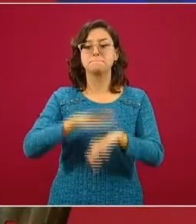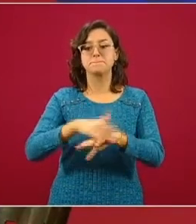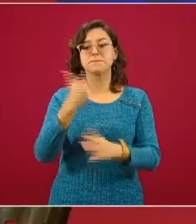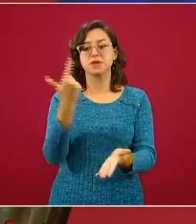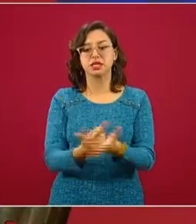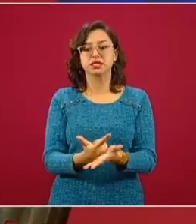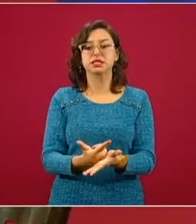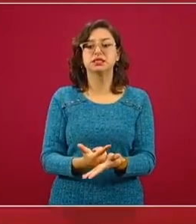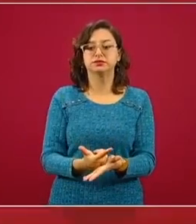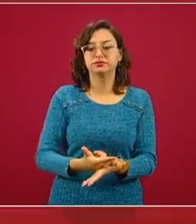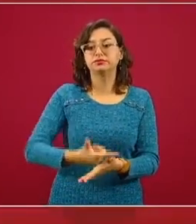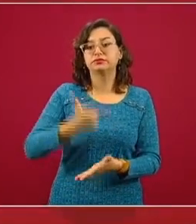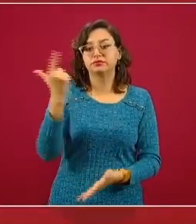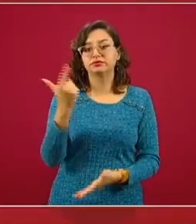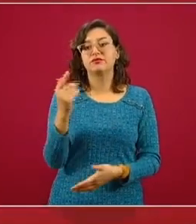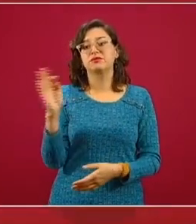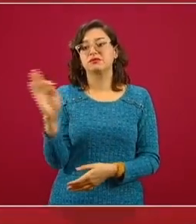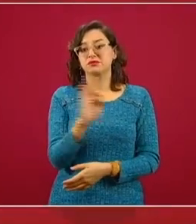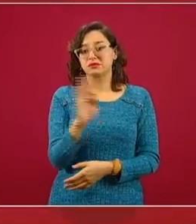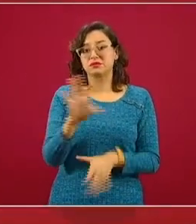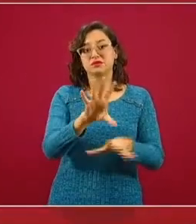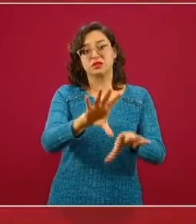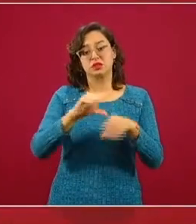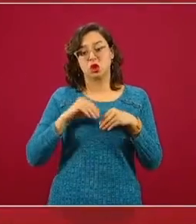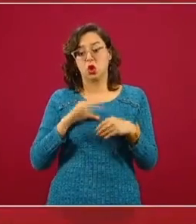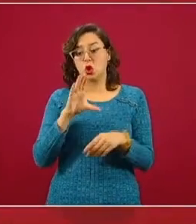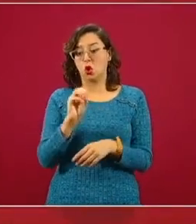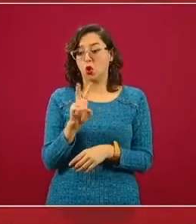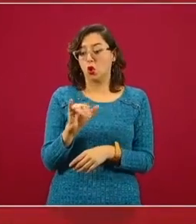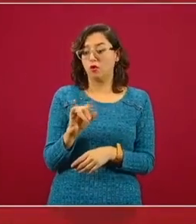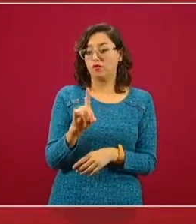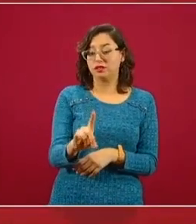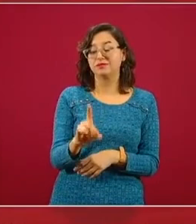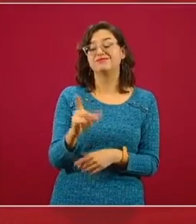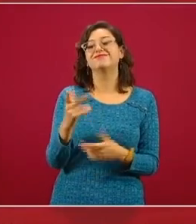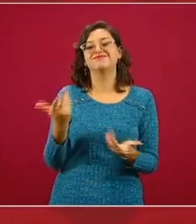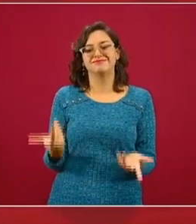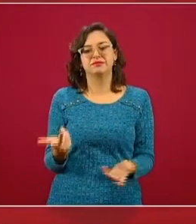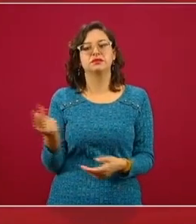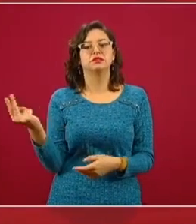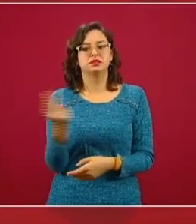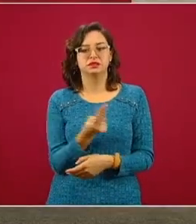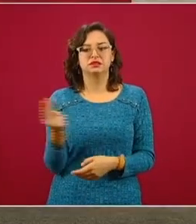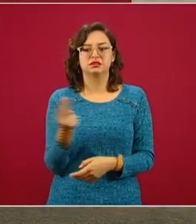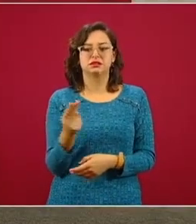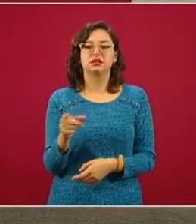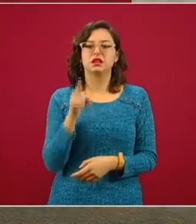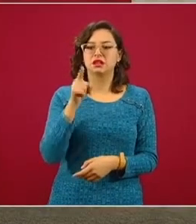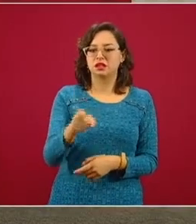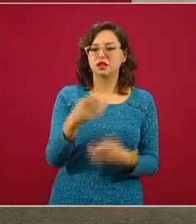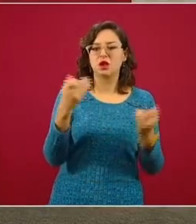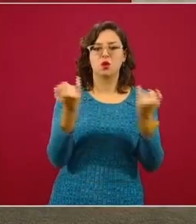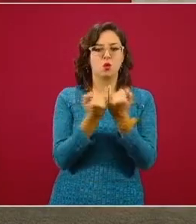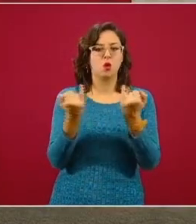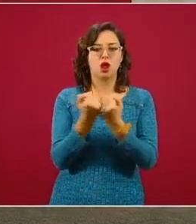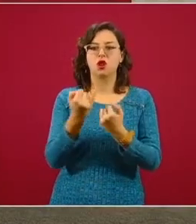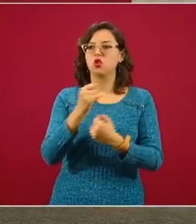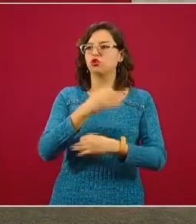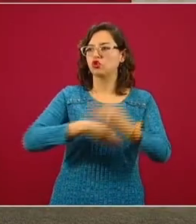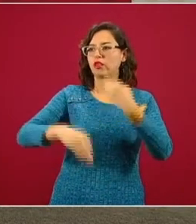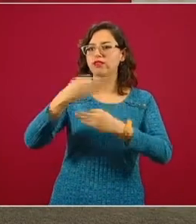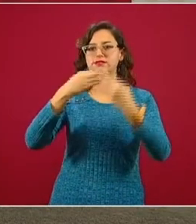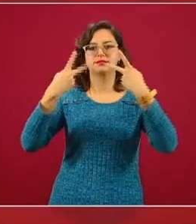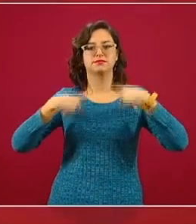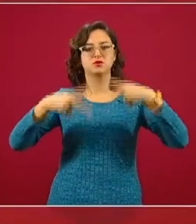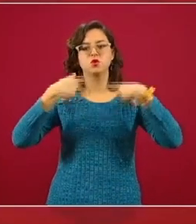complicarse si es que padeciera COVID y necesitamos que ella, al igual que todas las personas semejantes, mujeres y